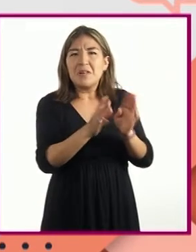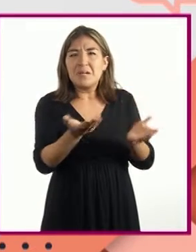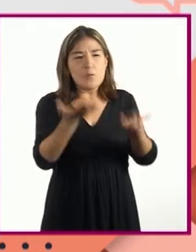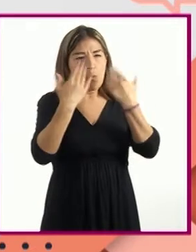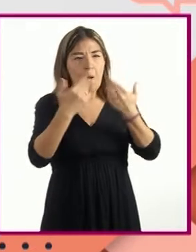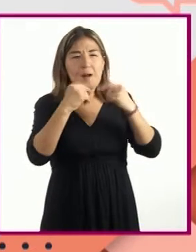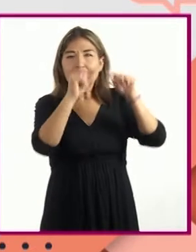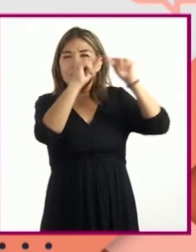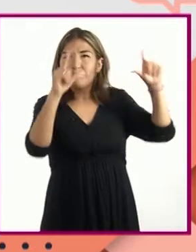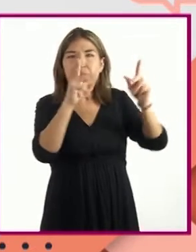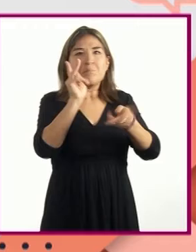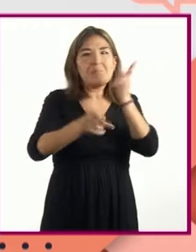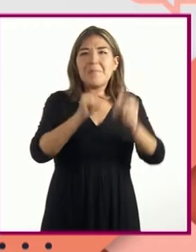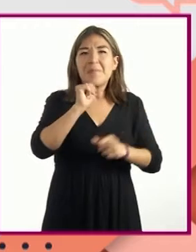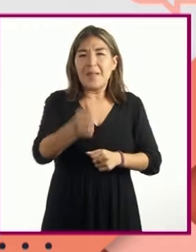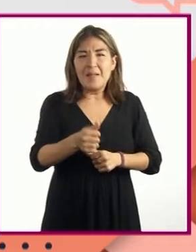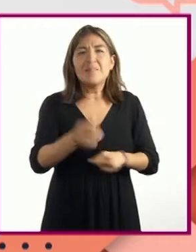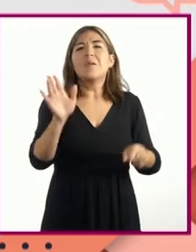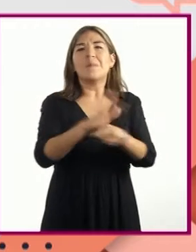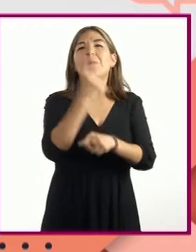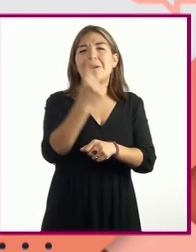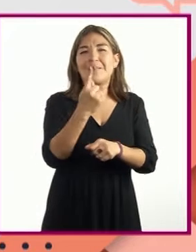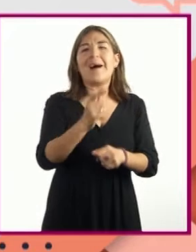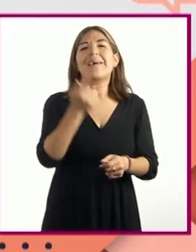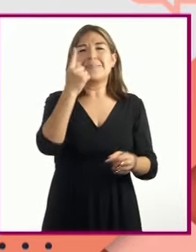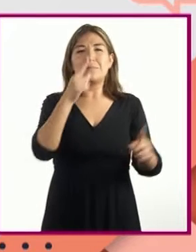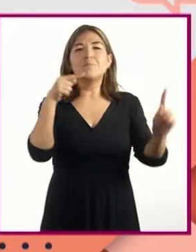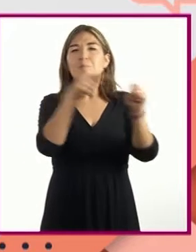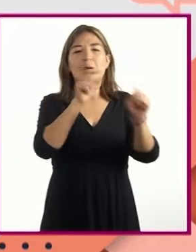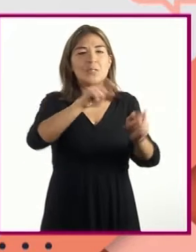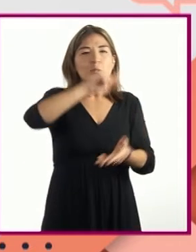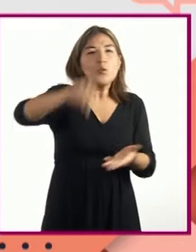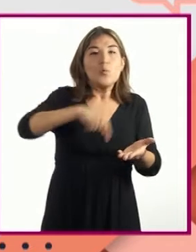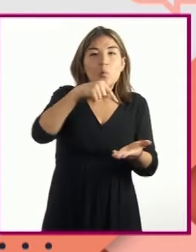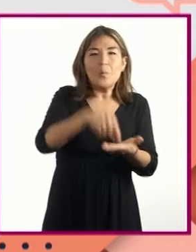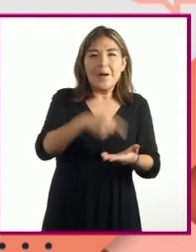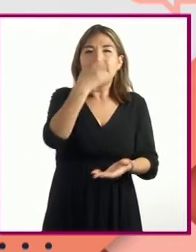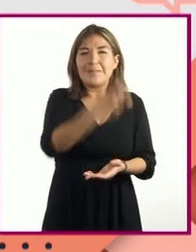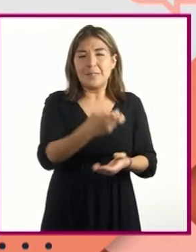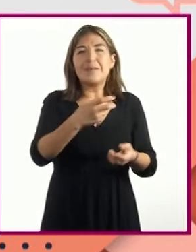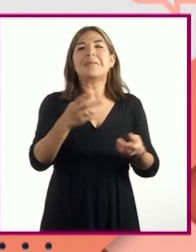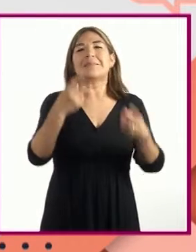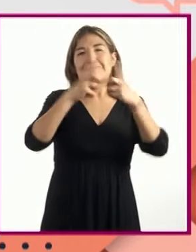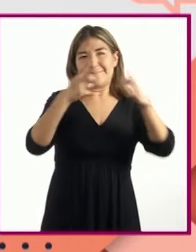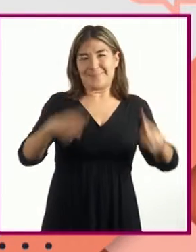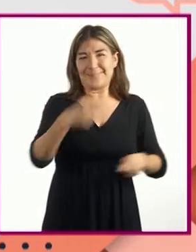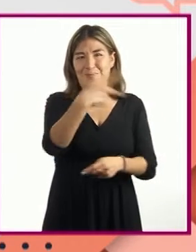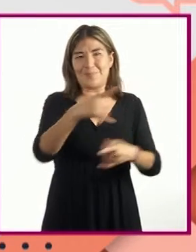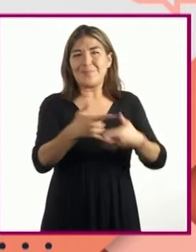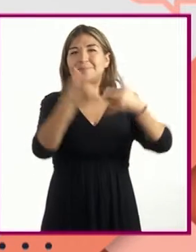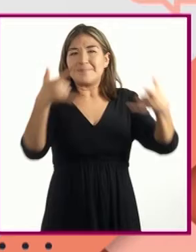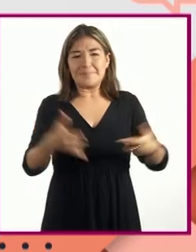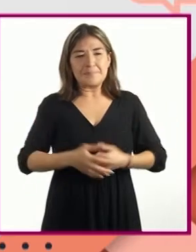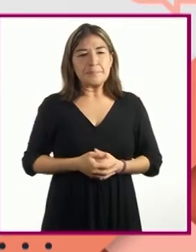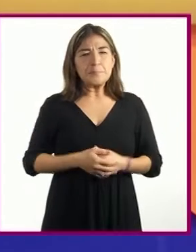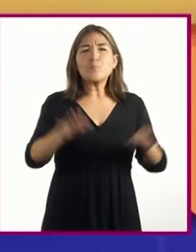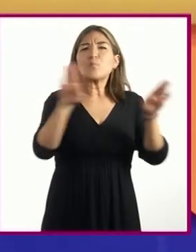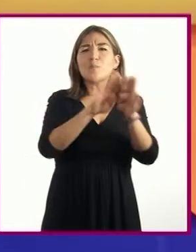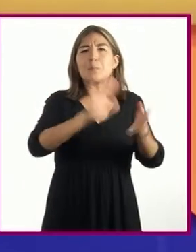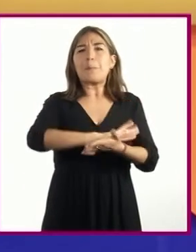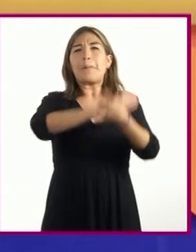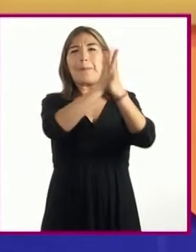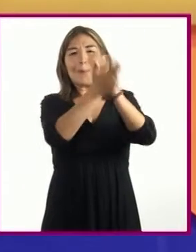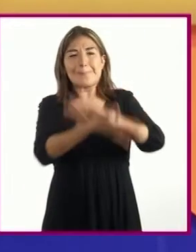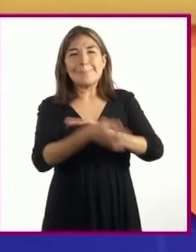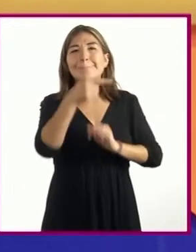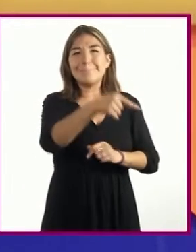no hay diálogos? Esto es porque nos enfocamos en el espacio, que es donde se desarrolla la historia. Para transformar